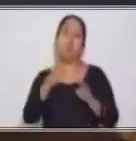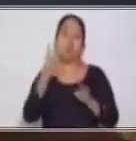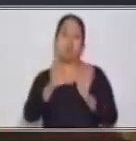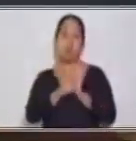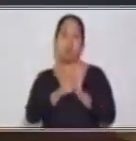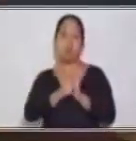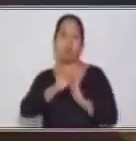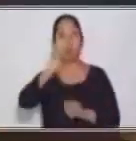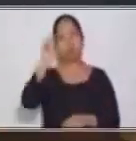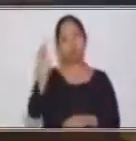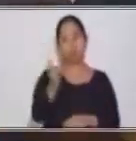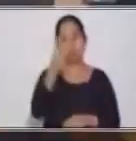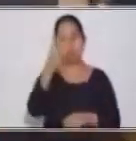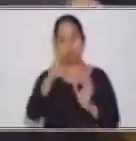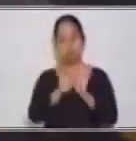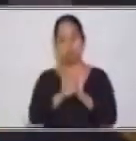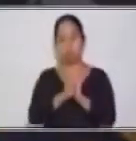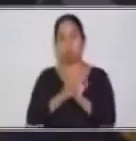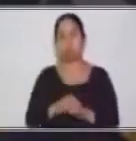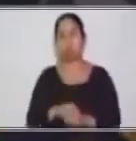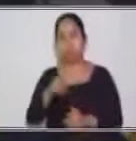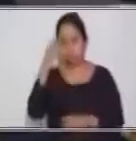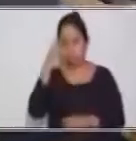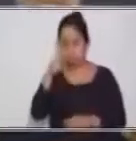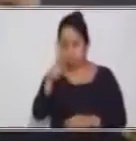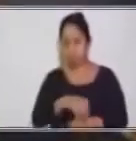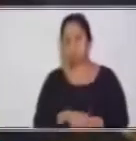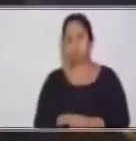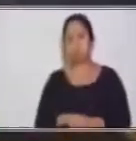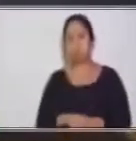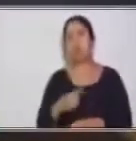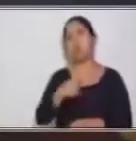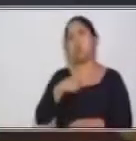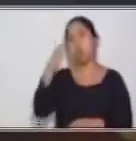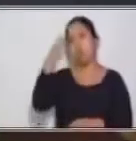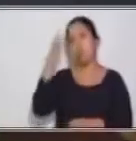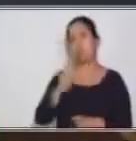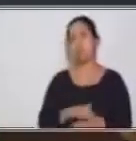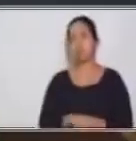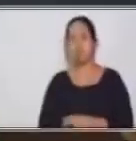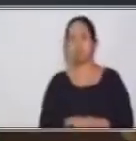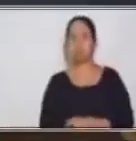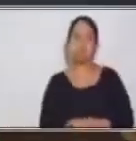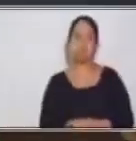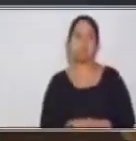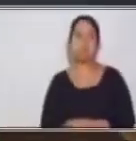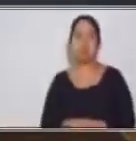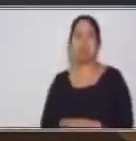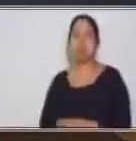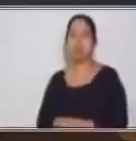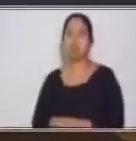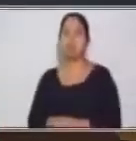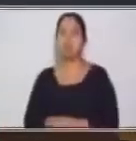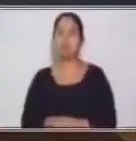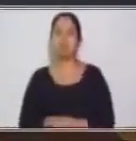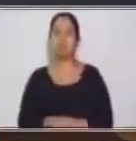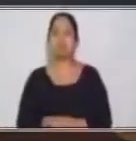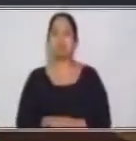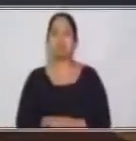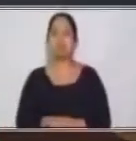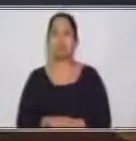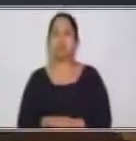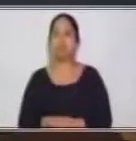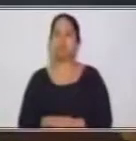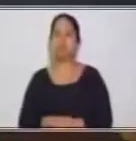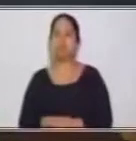Y piensen ustedes en otra oración. Yo voy a pensar en una oración que asocia acá en el programa de Aprendo en Casa. Muy bien.